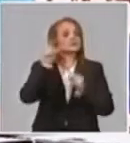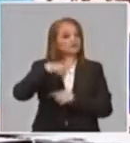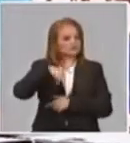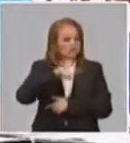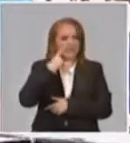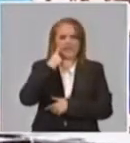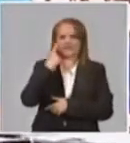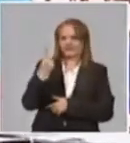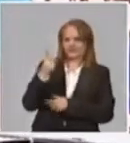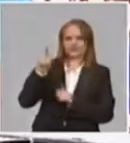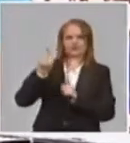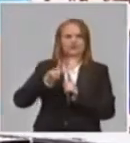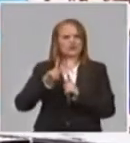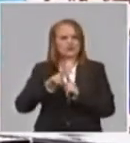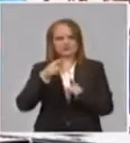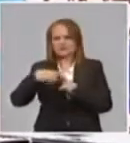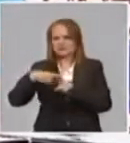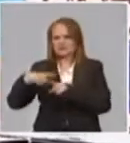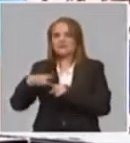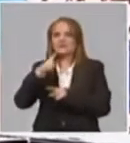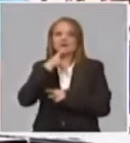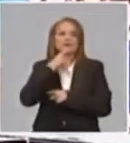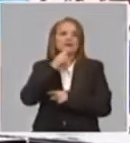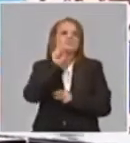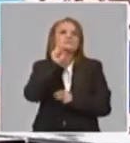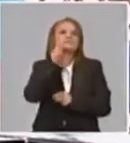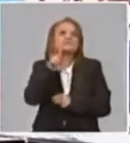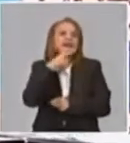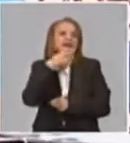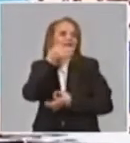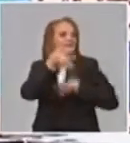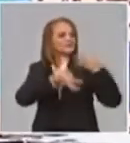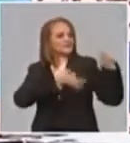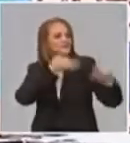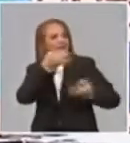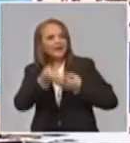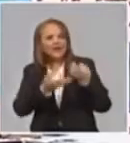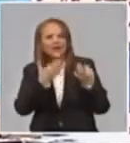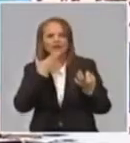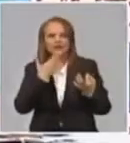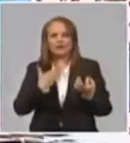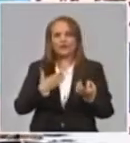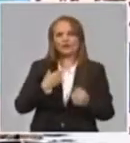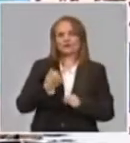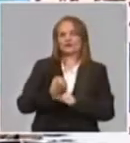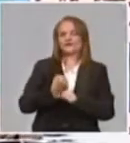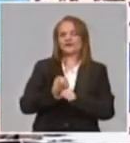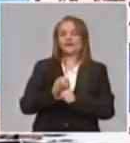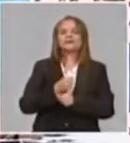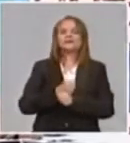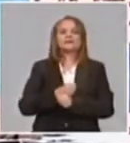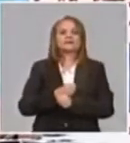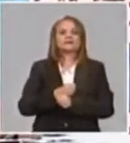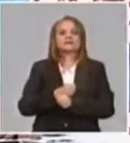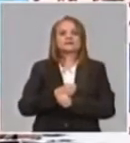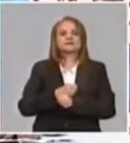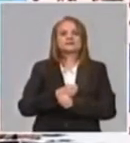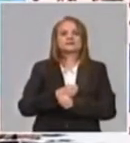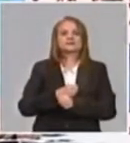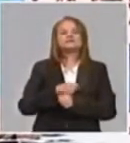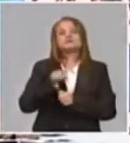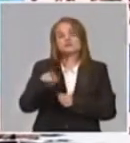visto por la televisión, etc., dando mensajes, transmitiendo. Y en ese sentido, bueno, pues la